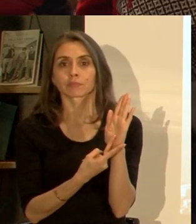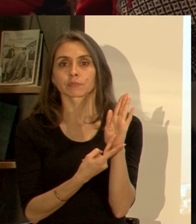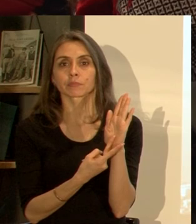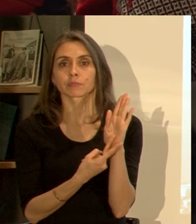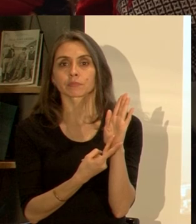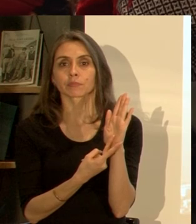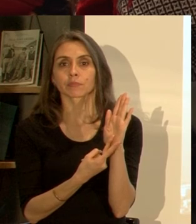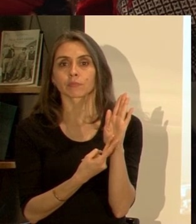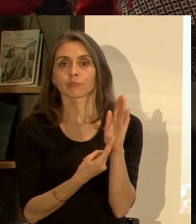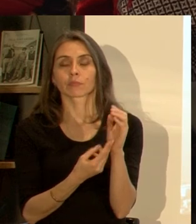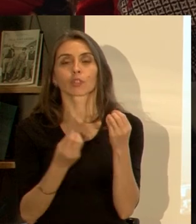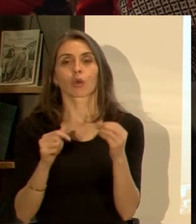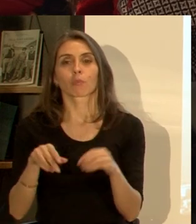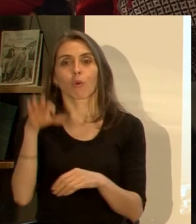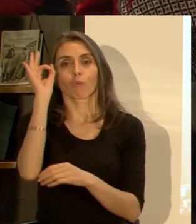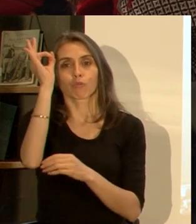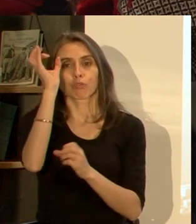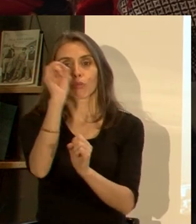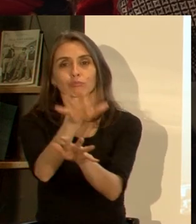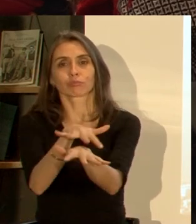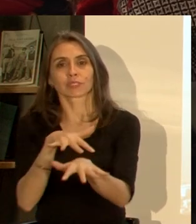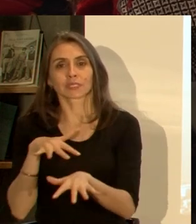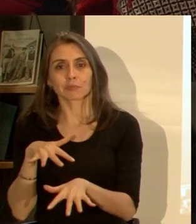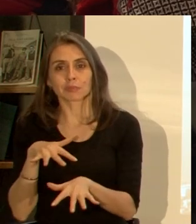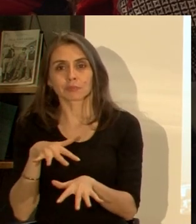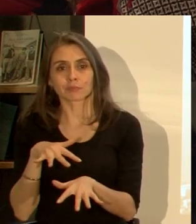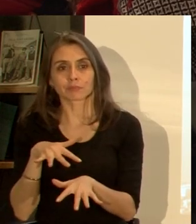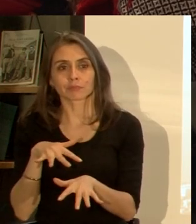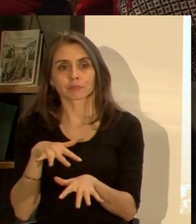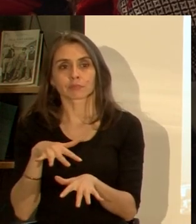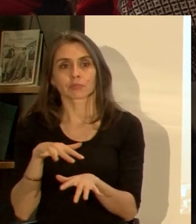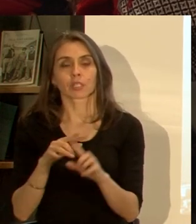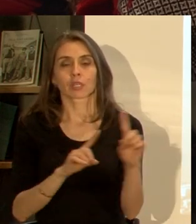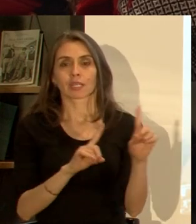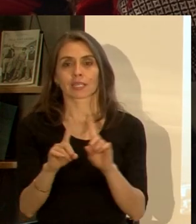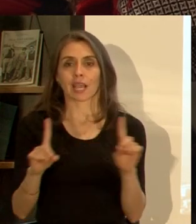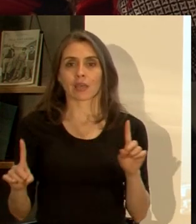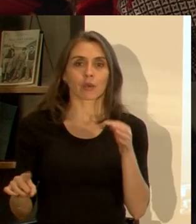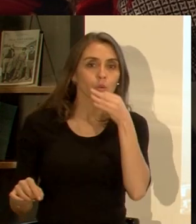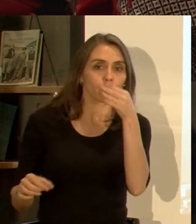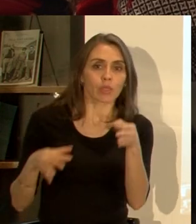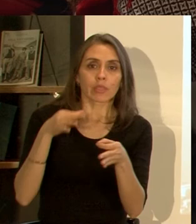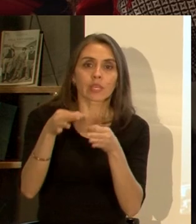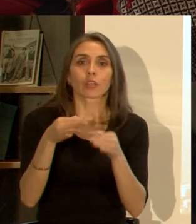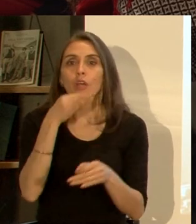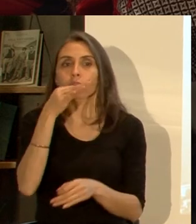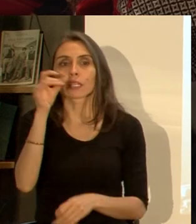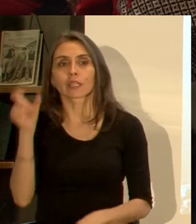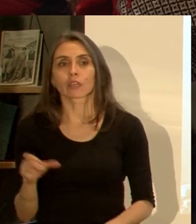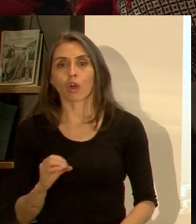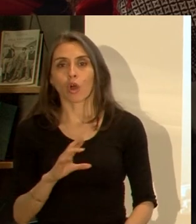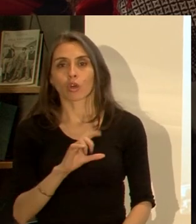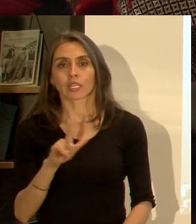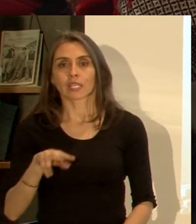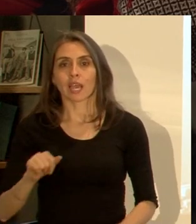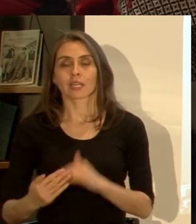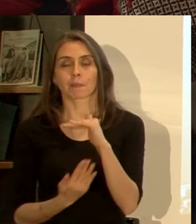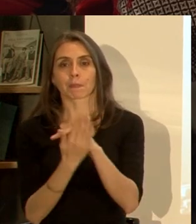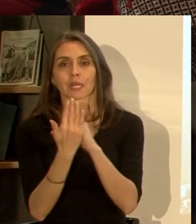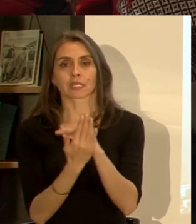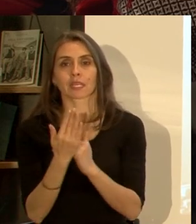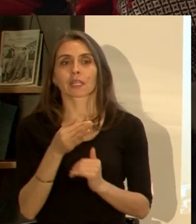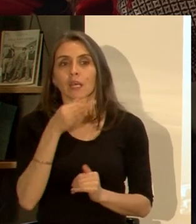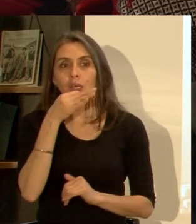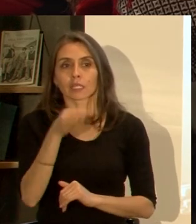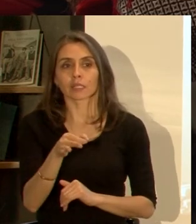estos foros estos seminarios lo que hicimos cada uno lo que dijo Orellana en la mañana lo que